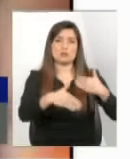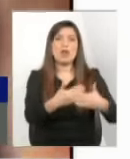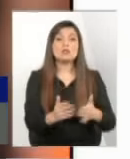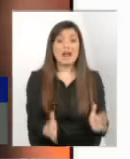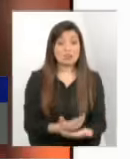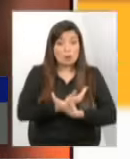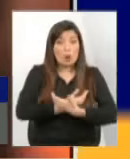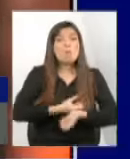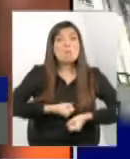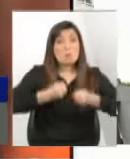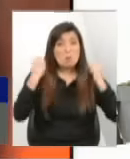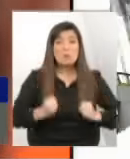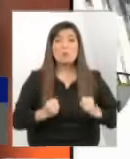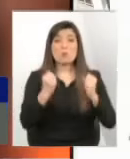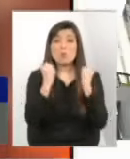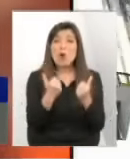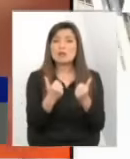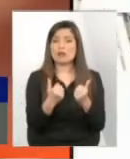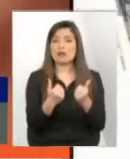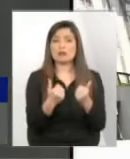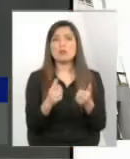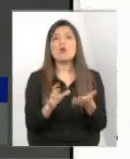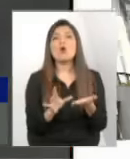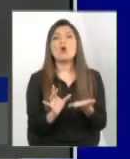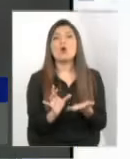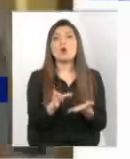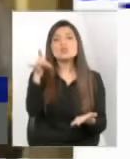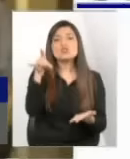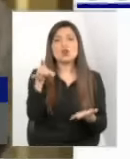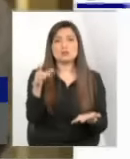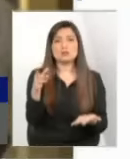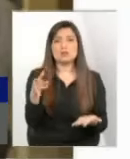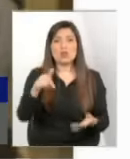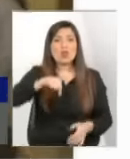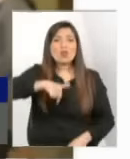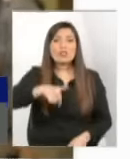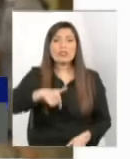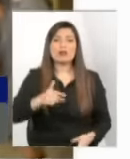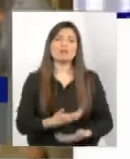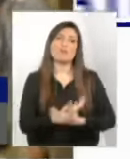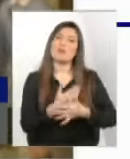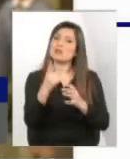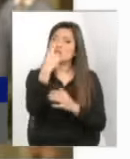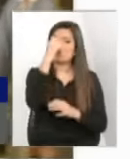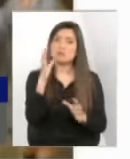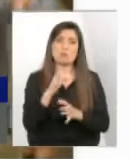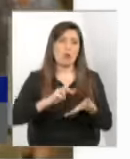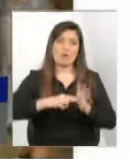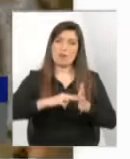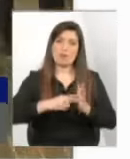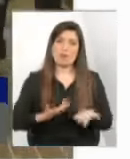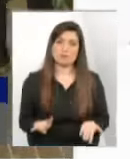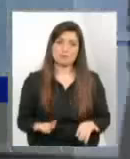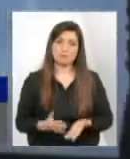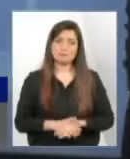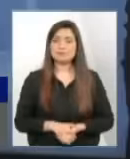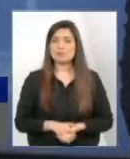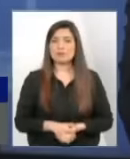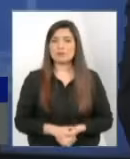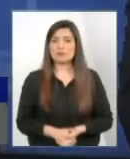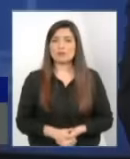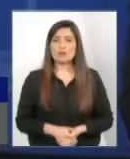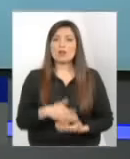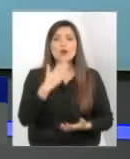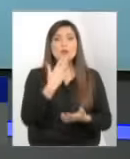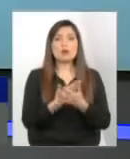muy buena opción cuando hemos hecho todos los despejes hoy día la adopción es un grave problema Francisco cuando se dio esta